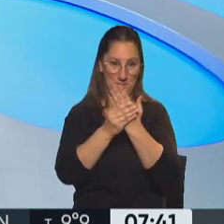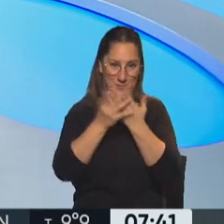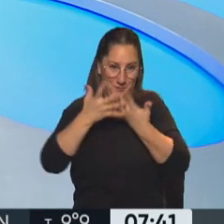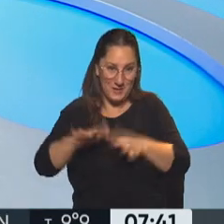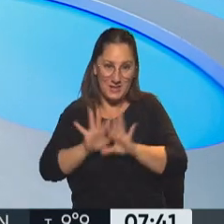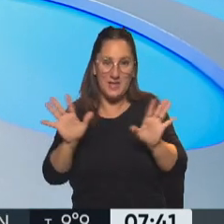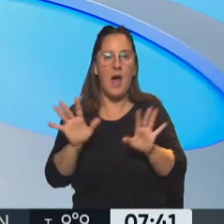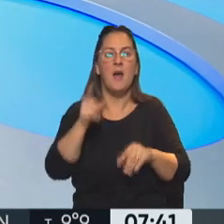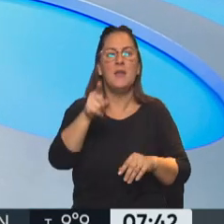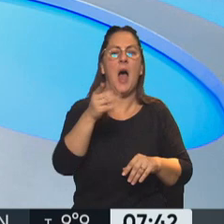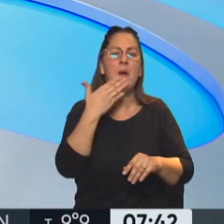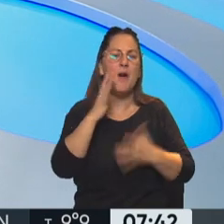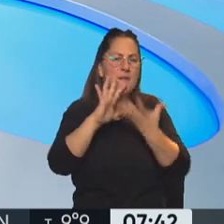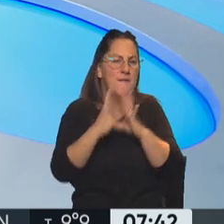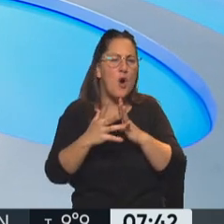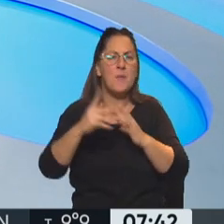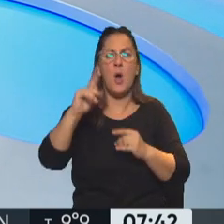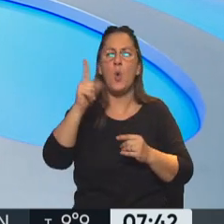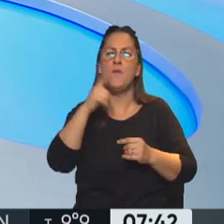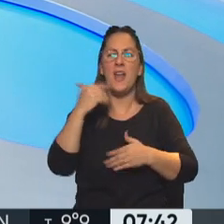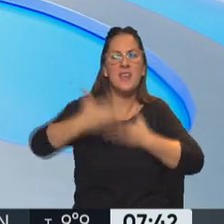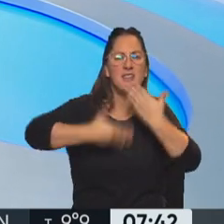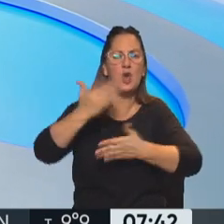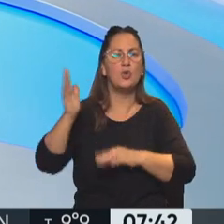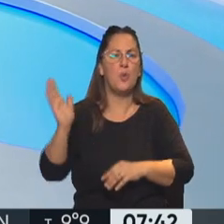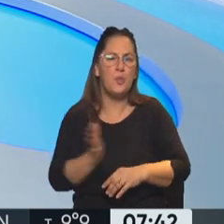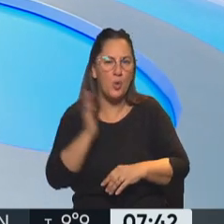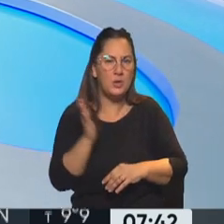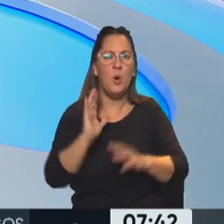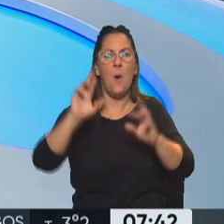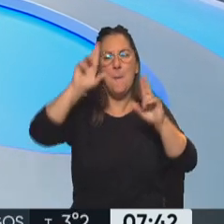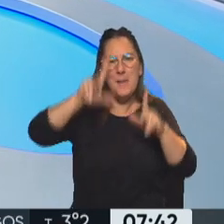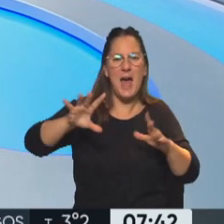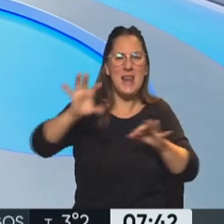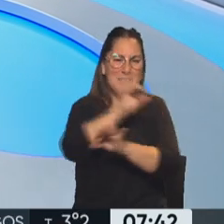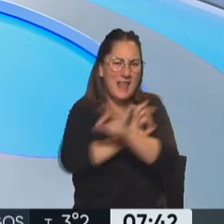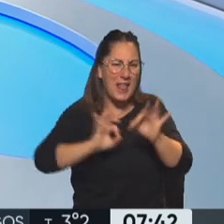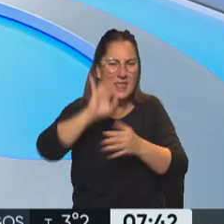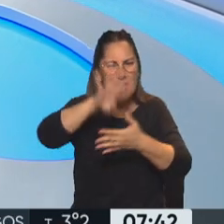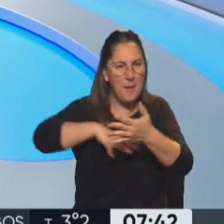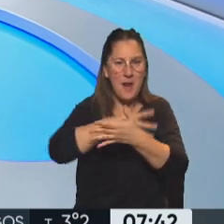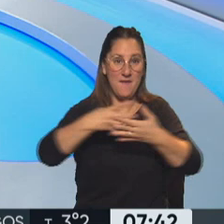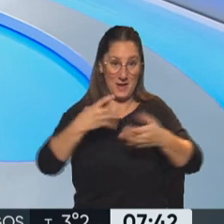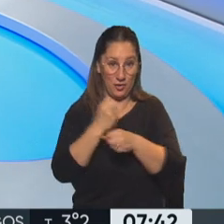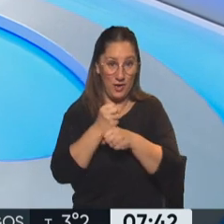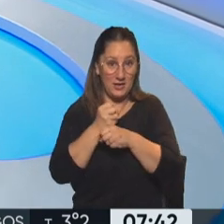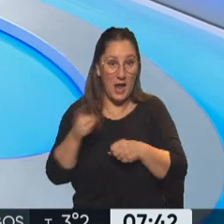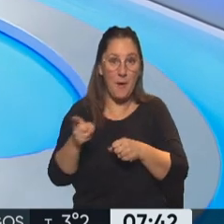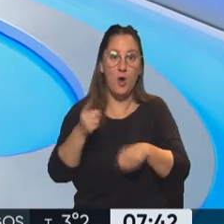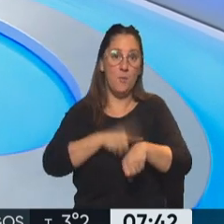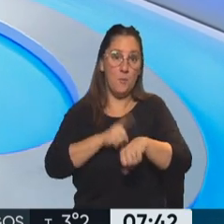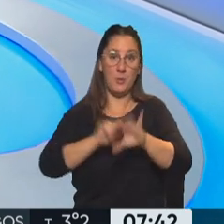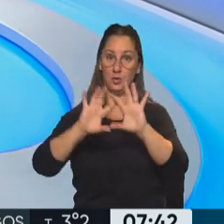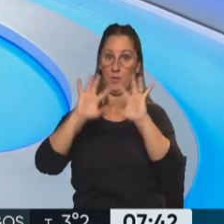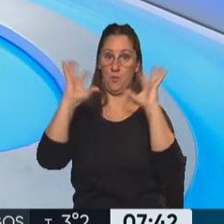también mucho se habló de las políticas que llevó adelante de desarrollo productivo. Políticas que en el momento puntual de lo que ha sido la crisis mundial